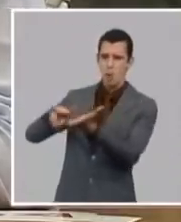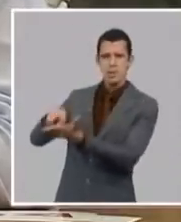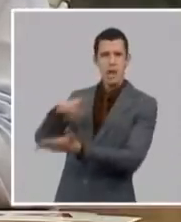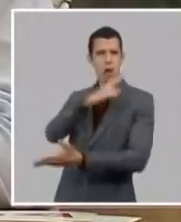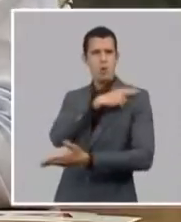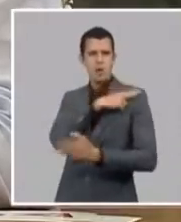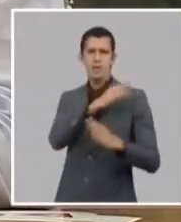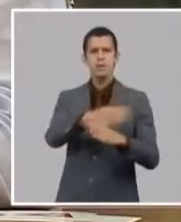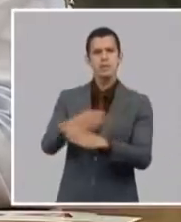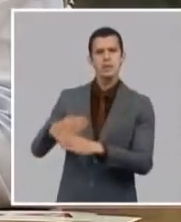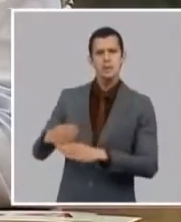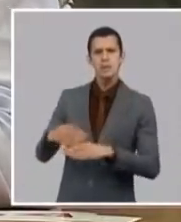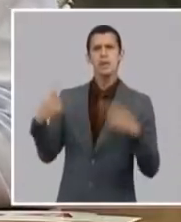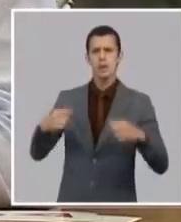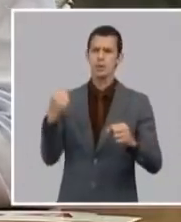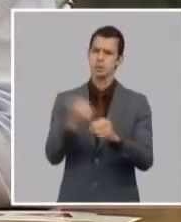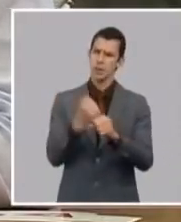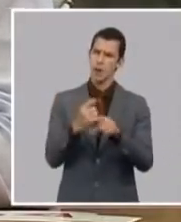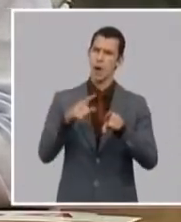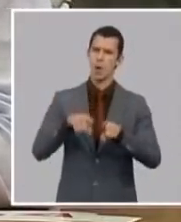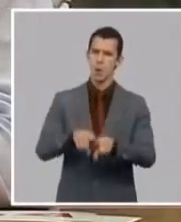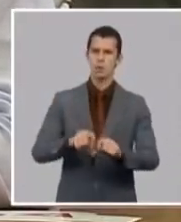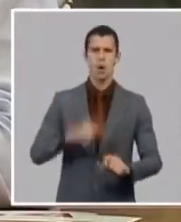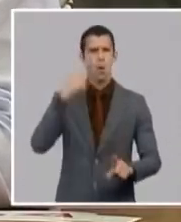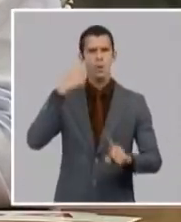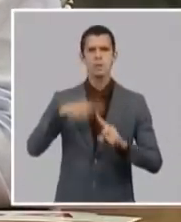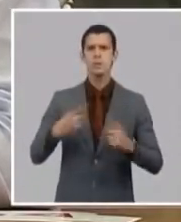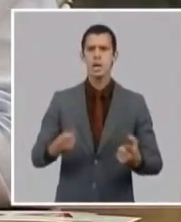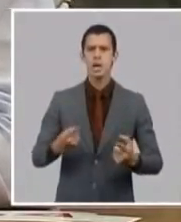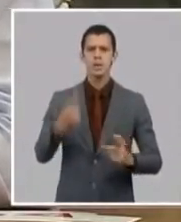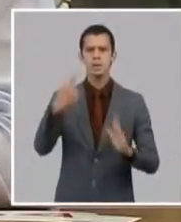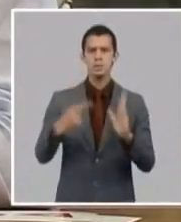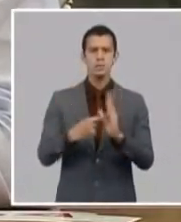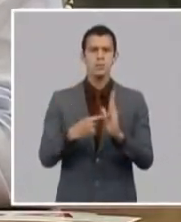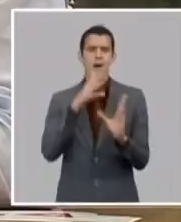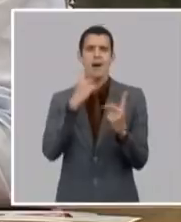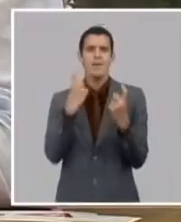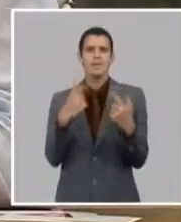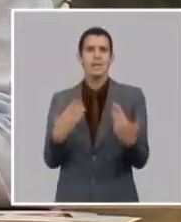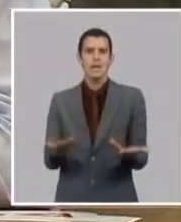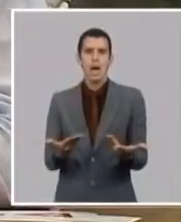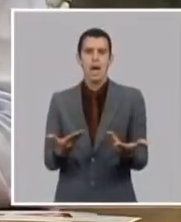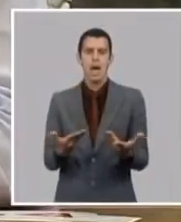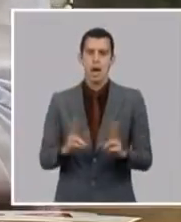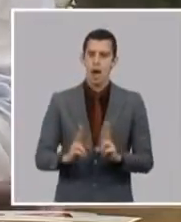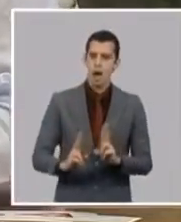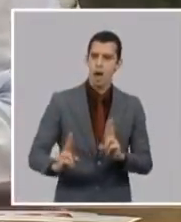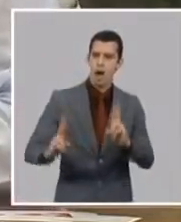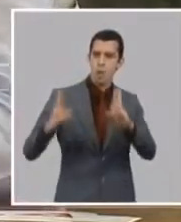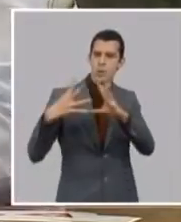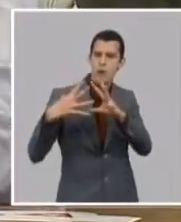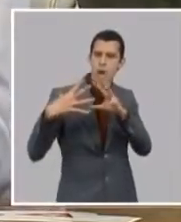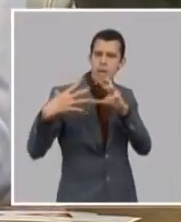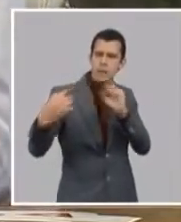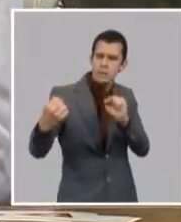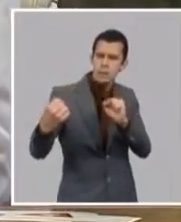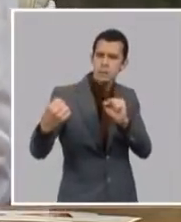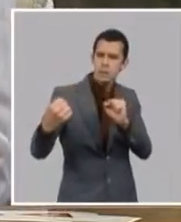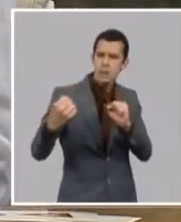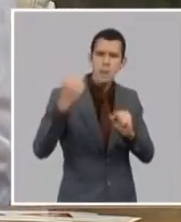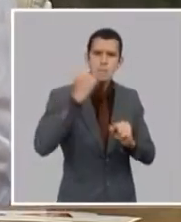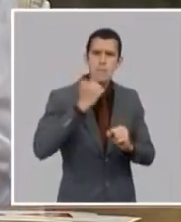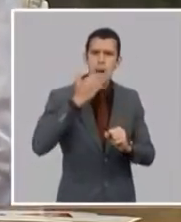trabajo social que se apoyen precisamente en eso en la solidaridad en la conciliación en el compromiso por llegar